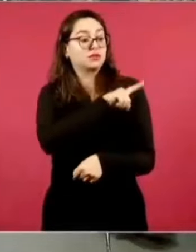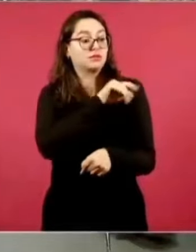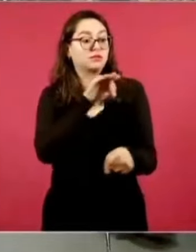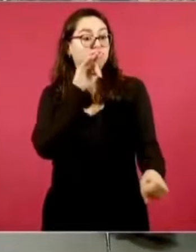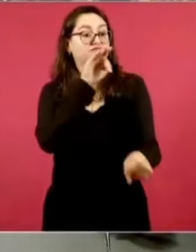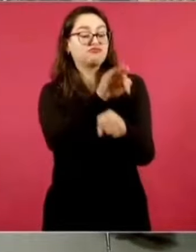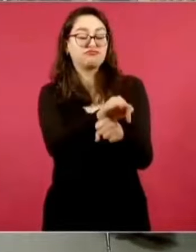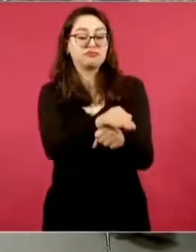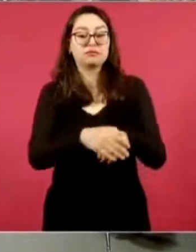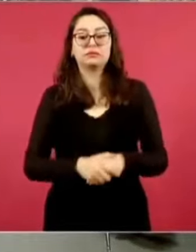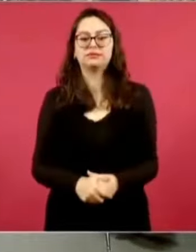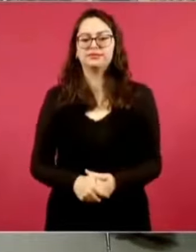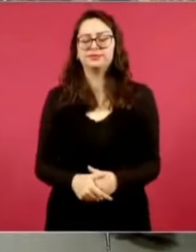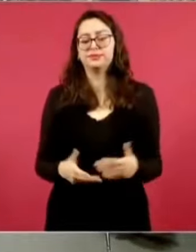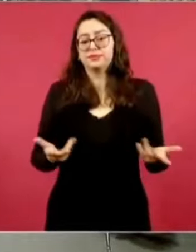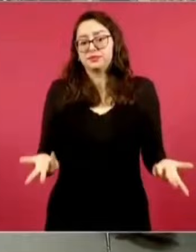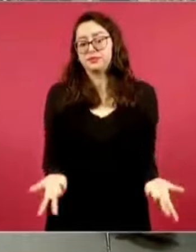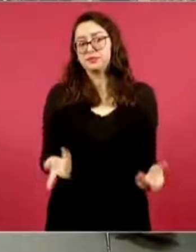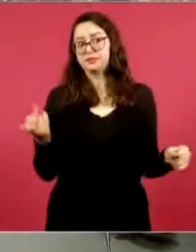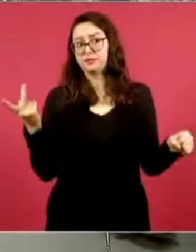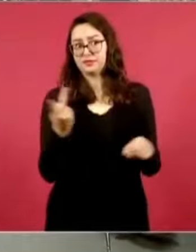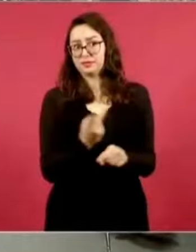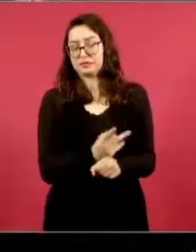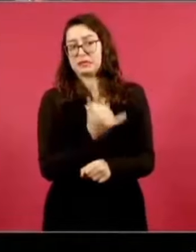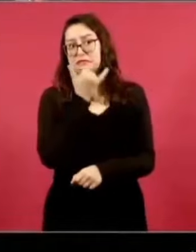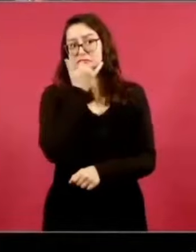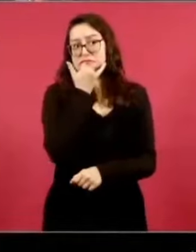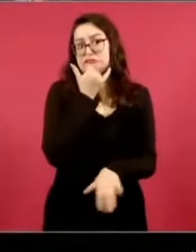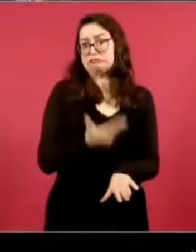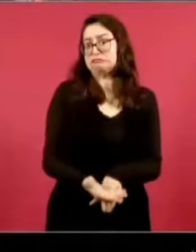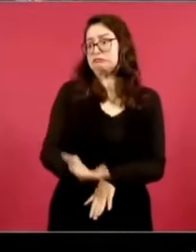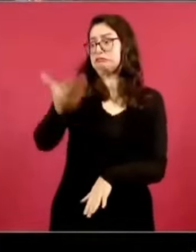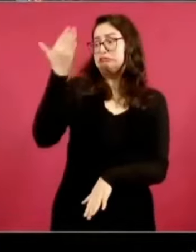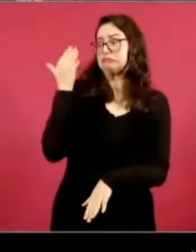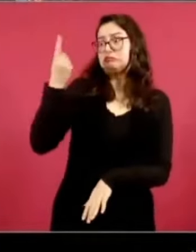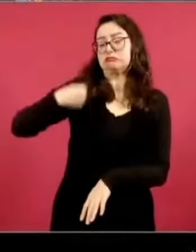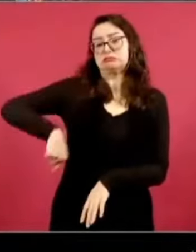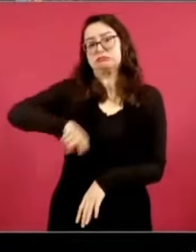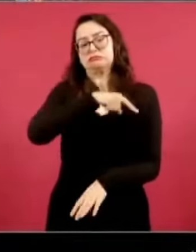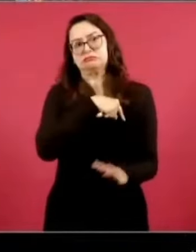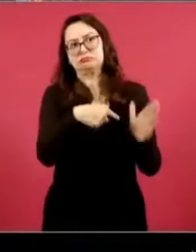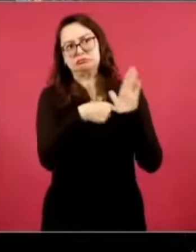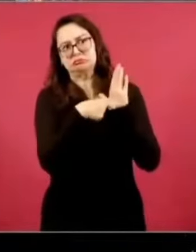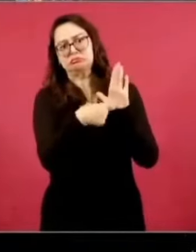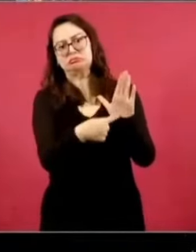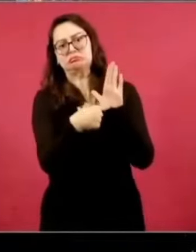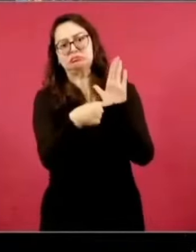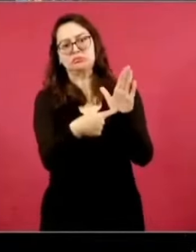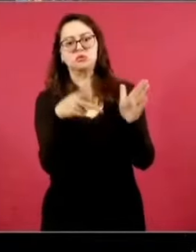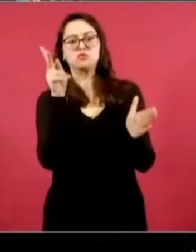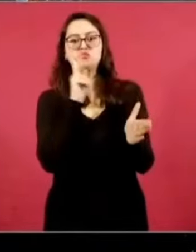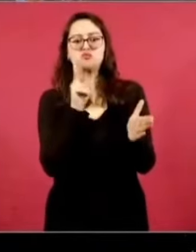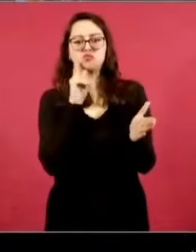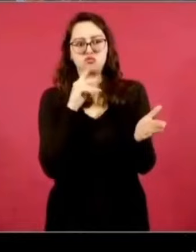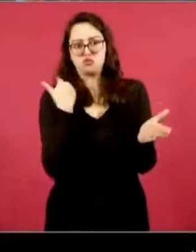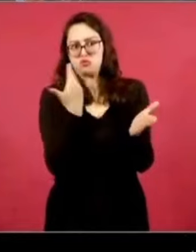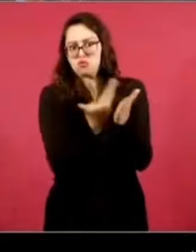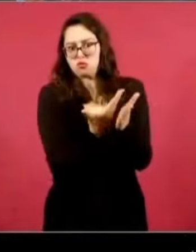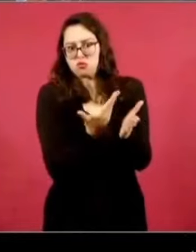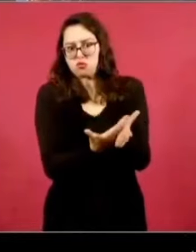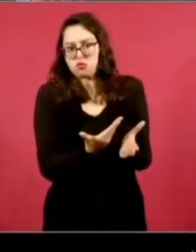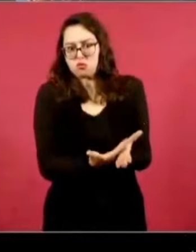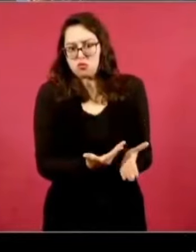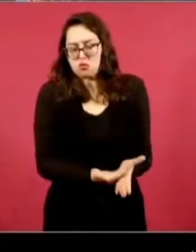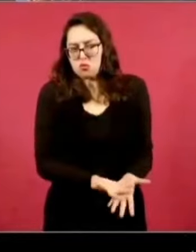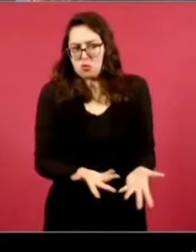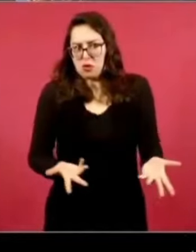desde hace varias semanas, incluso meses, hemos venido exponiendo esta situación, hemos presentado evidencias. La cuestión